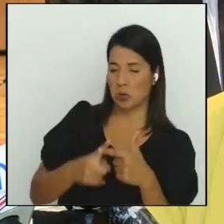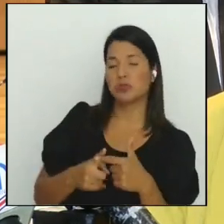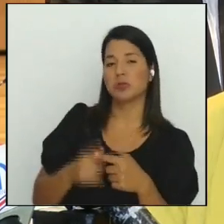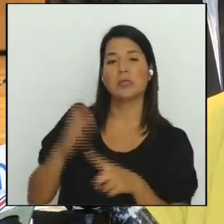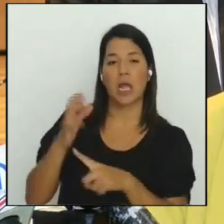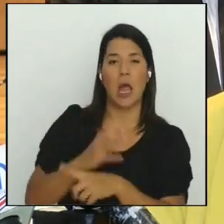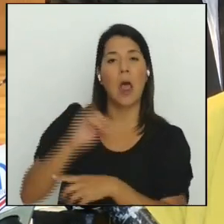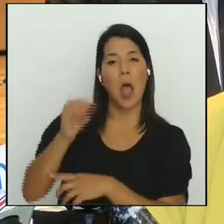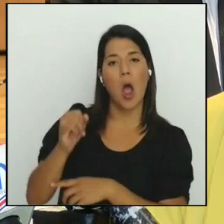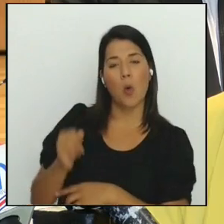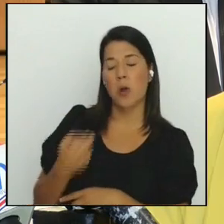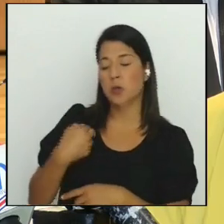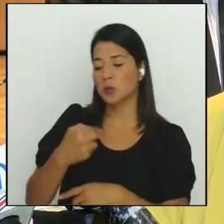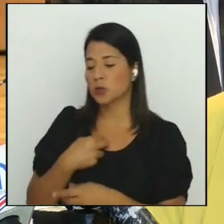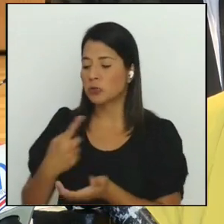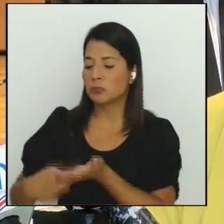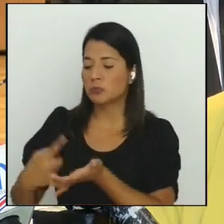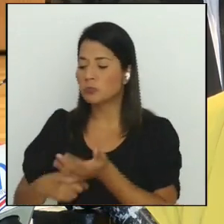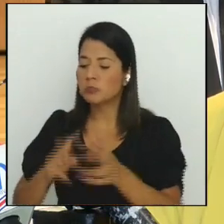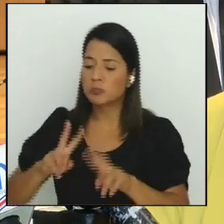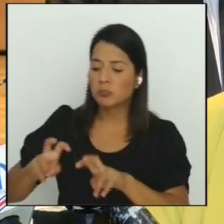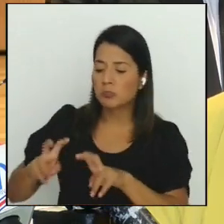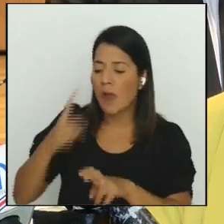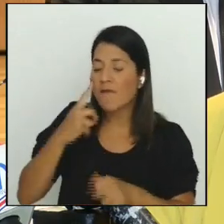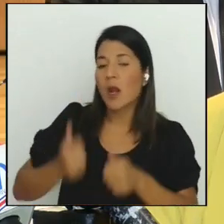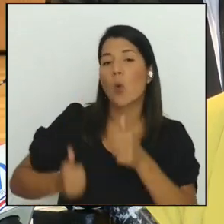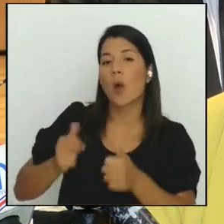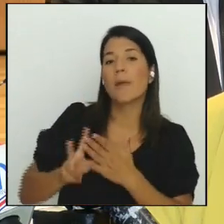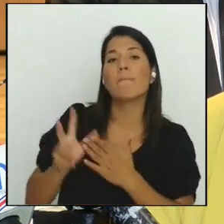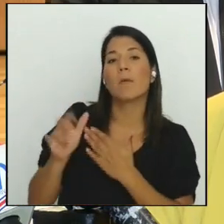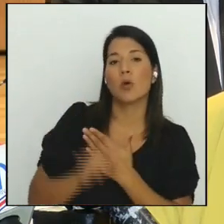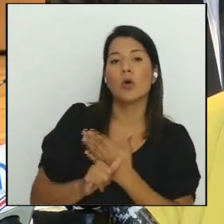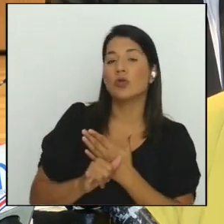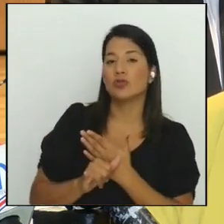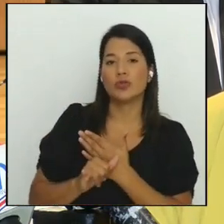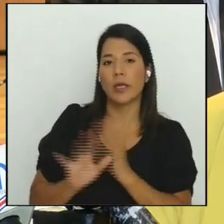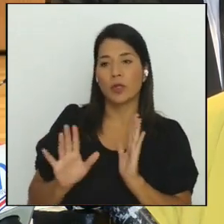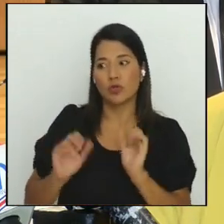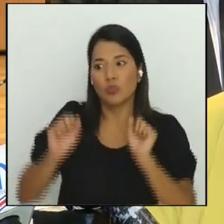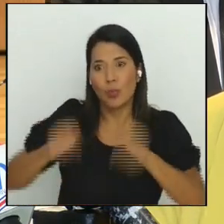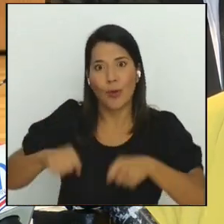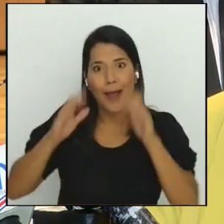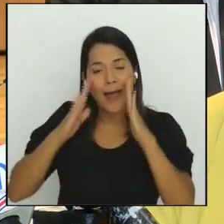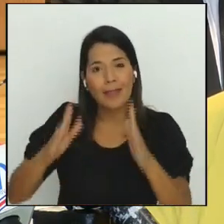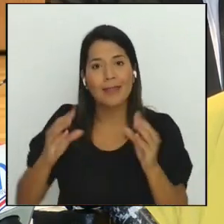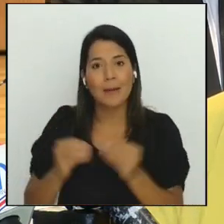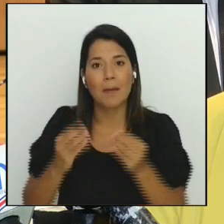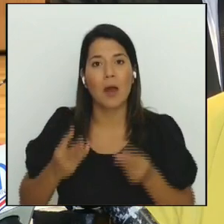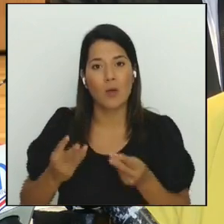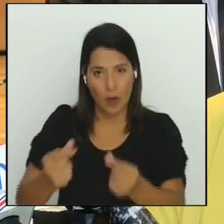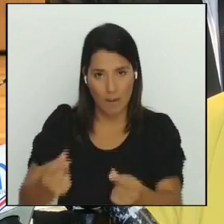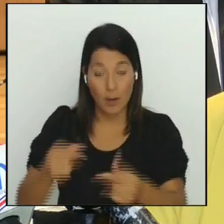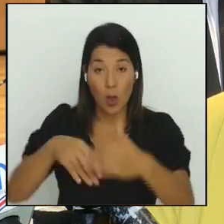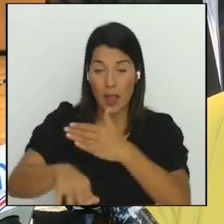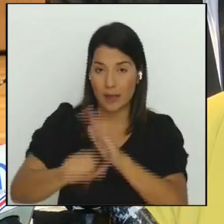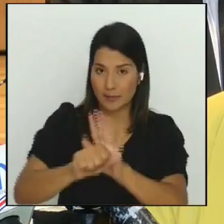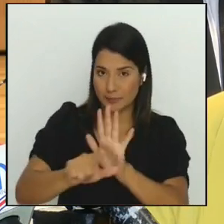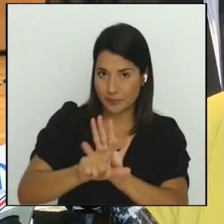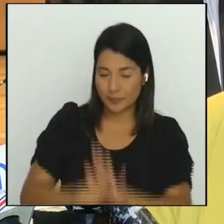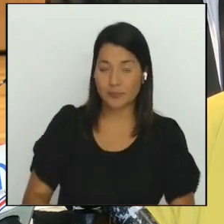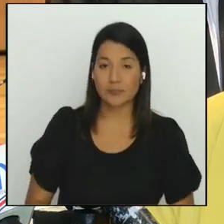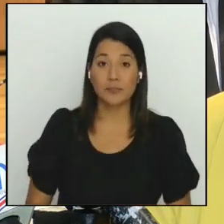que quitarles todos los trámites para poderlos ver rápidamente en el plenario. En fin, que el